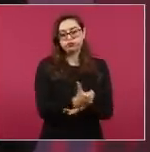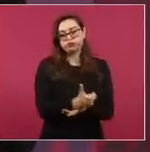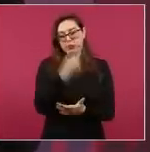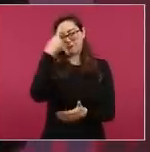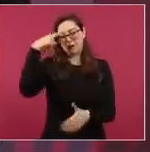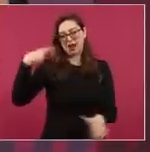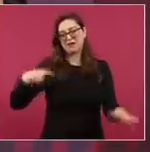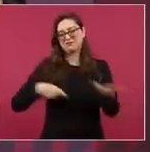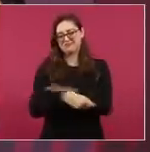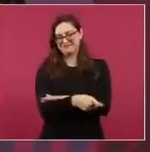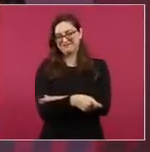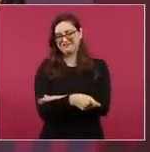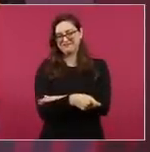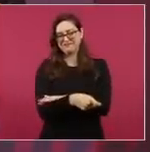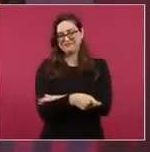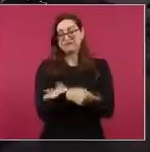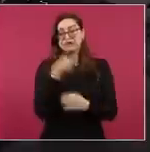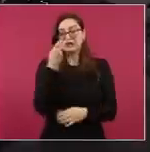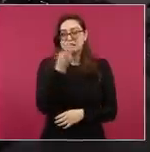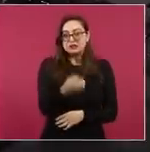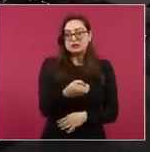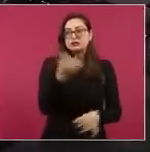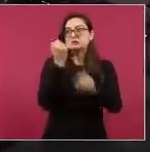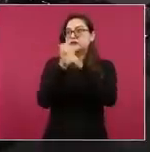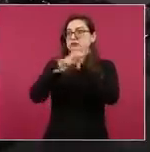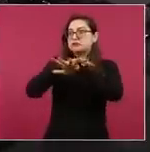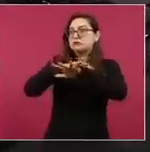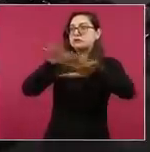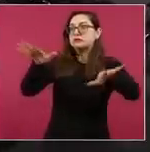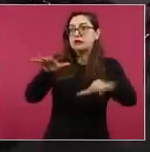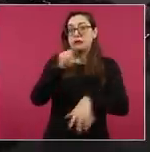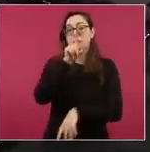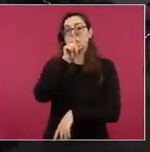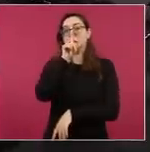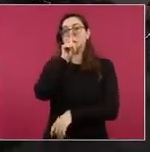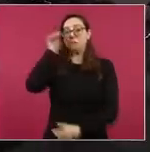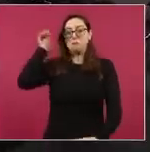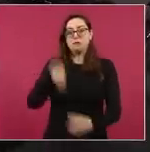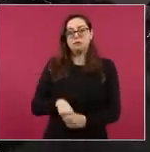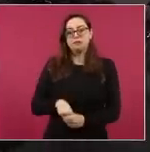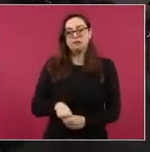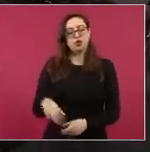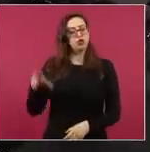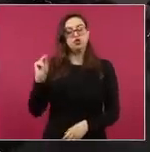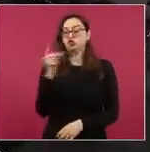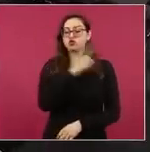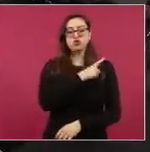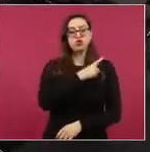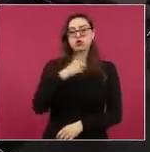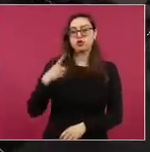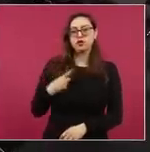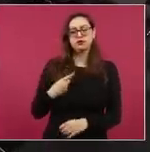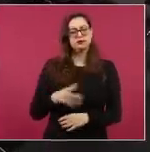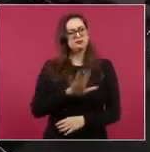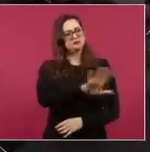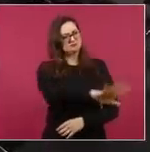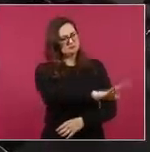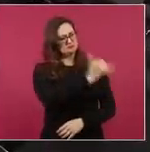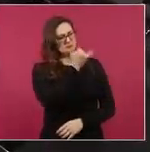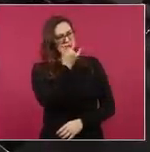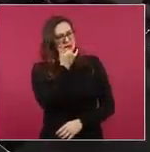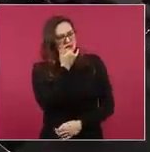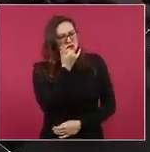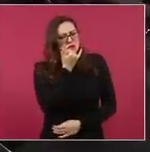También los mismos abogados dicen eso no. Yo digo como mexicano, eso sí.